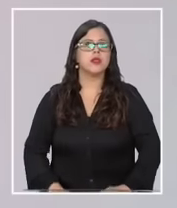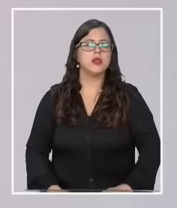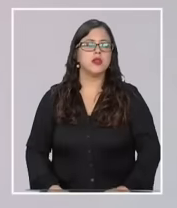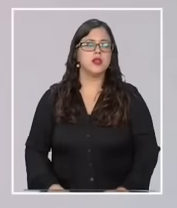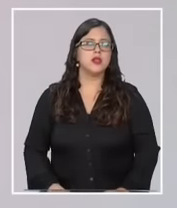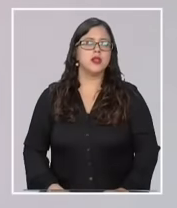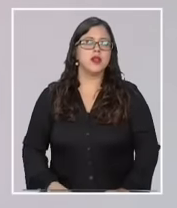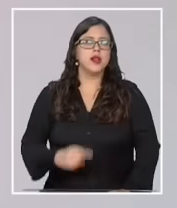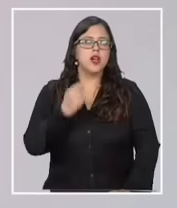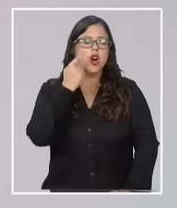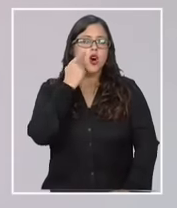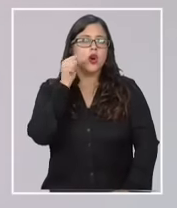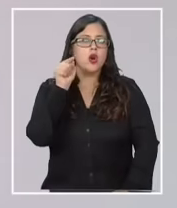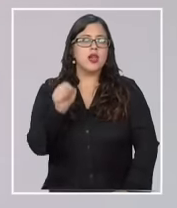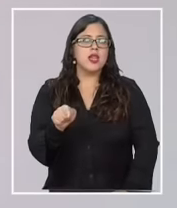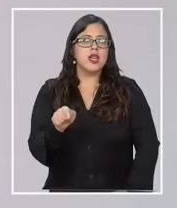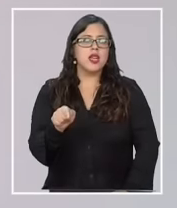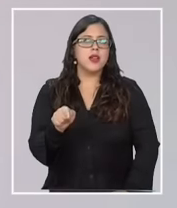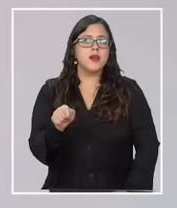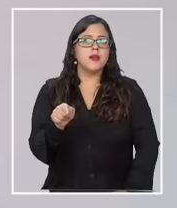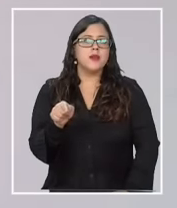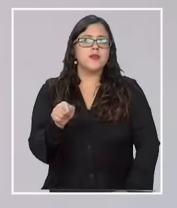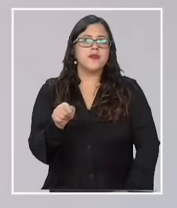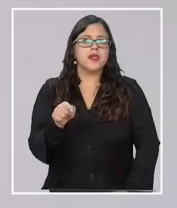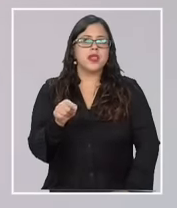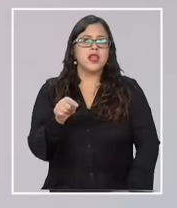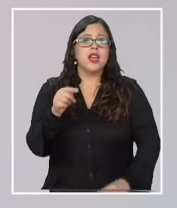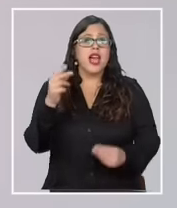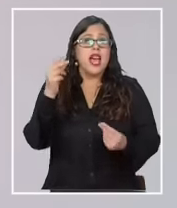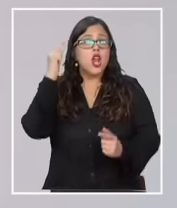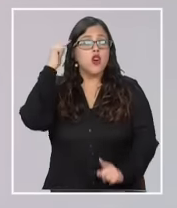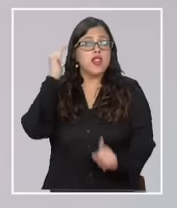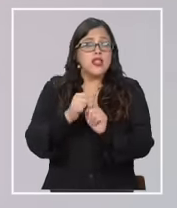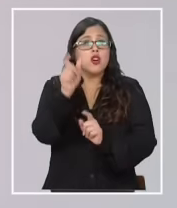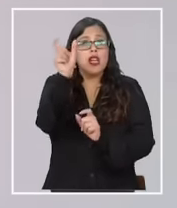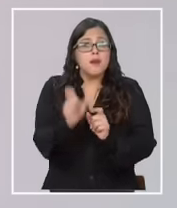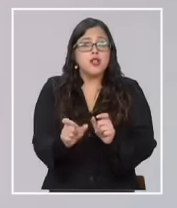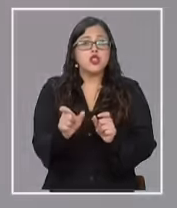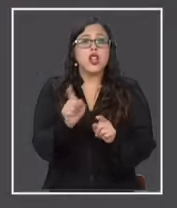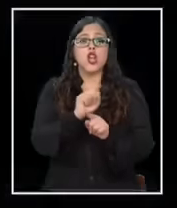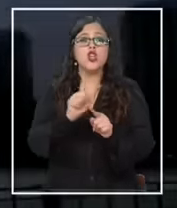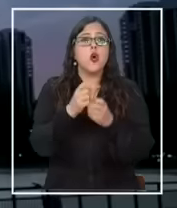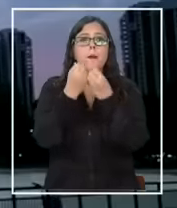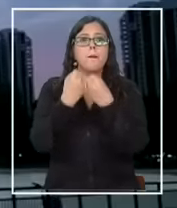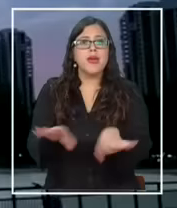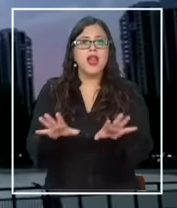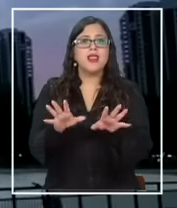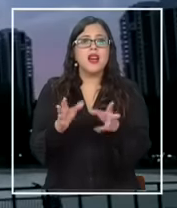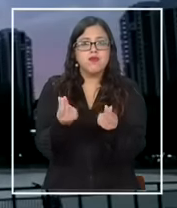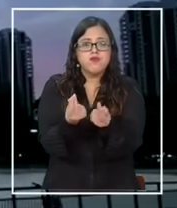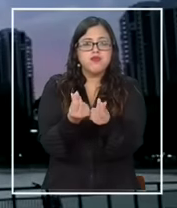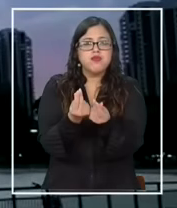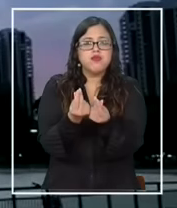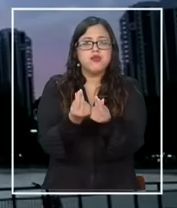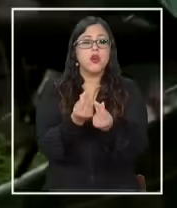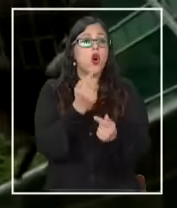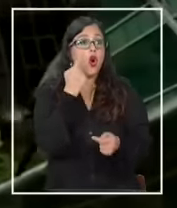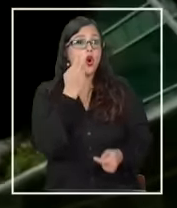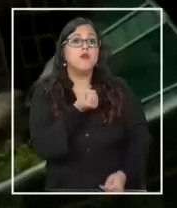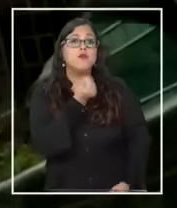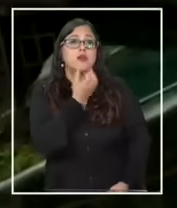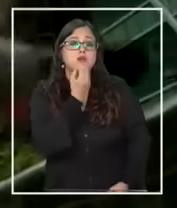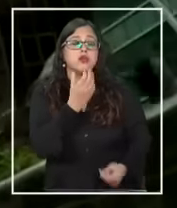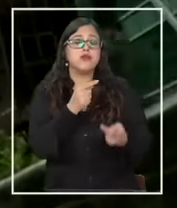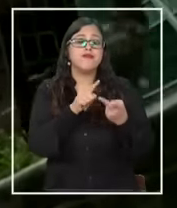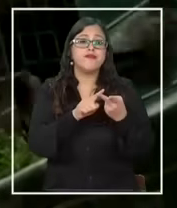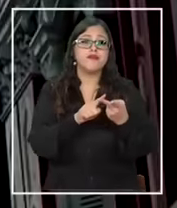utiliza es que esta persona en cierto modo no pierda su poder adquisitivo en cuanto a adquisición de bienes y servicios ni hablar de Hong Kong Singapur o